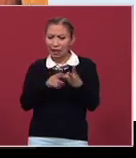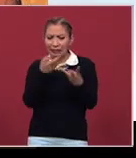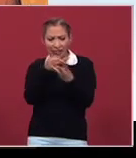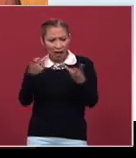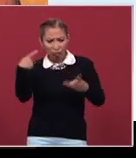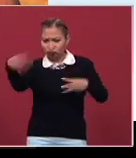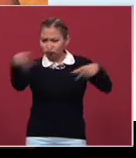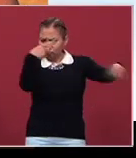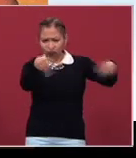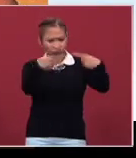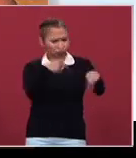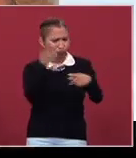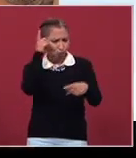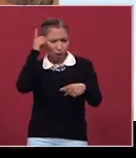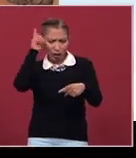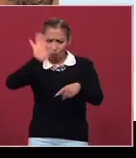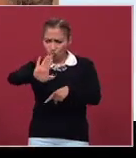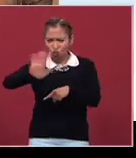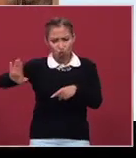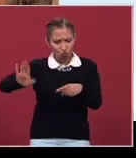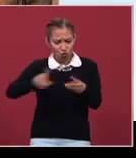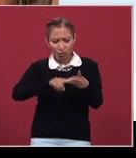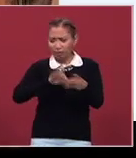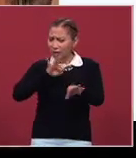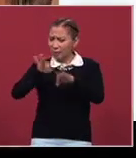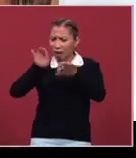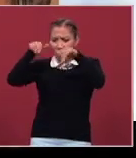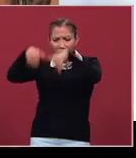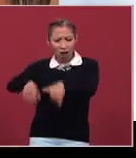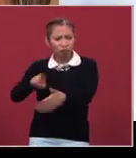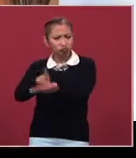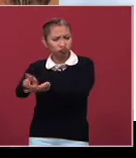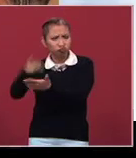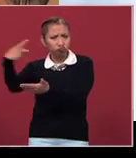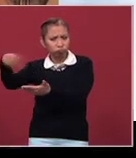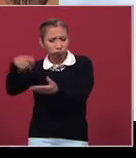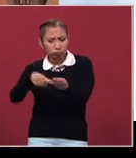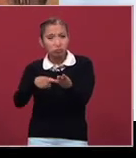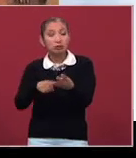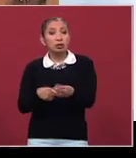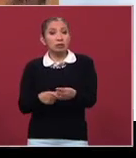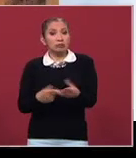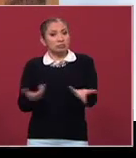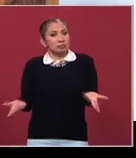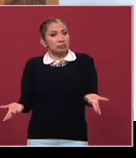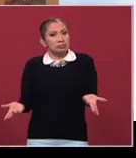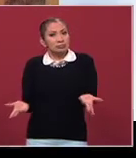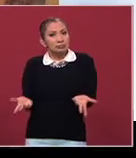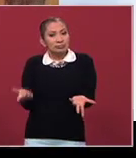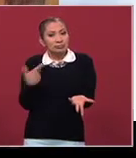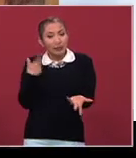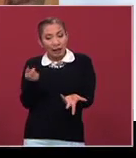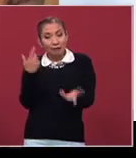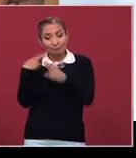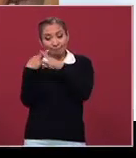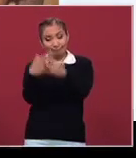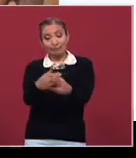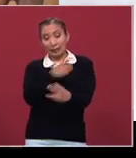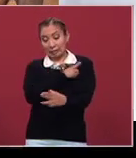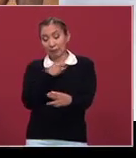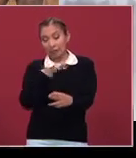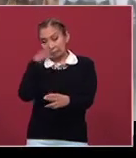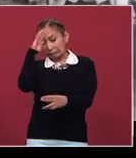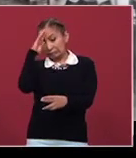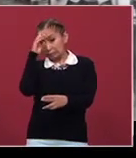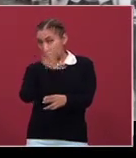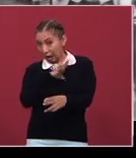tierras, cuestiones laborales, Derechos laborales. Entonces, en la conmemoración me parece que deberíamos